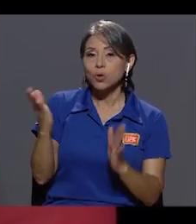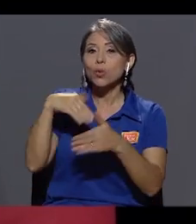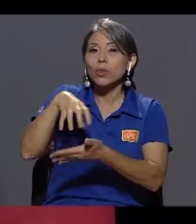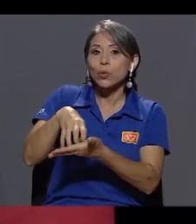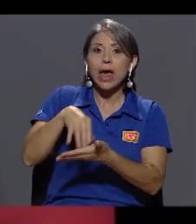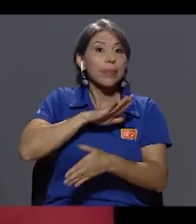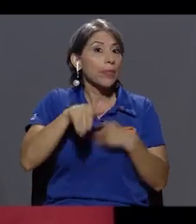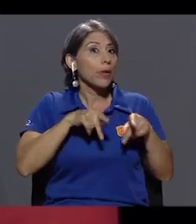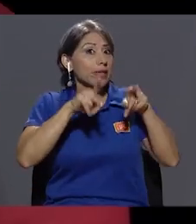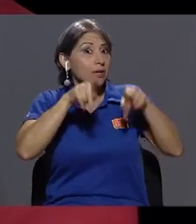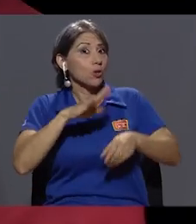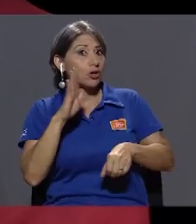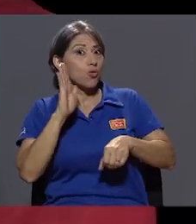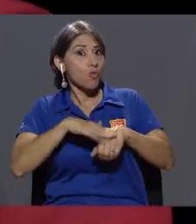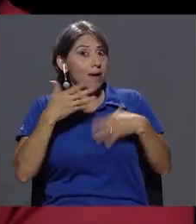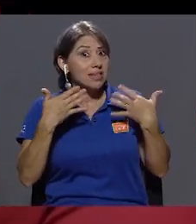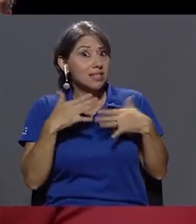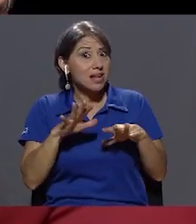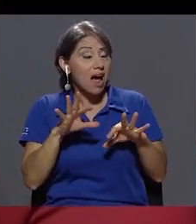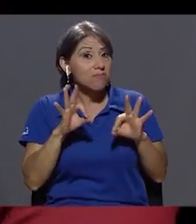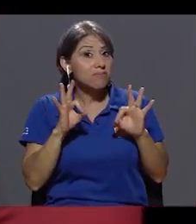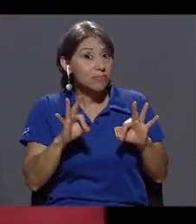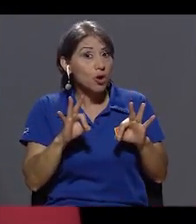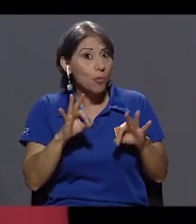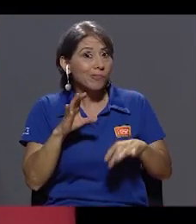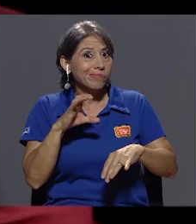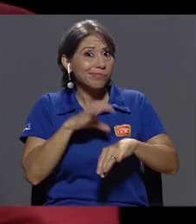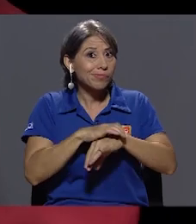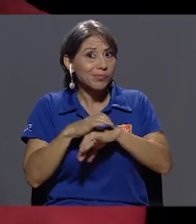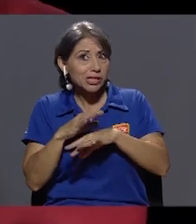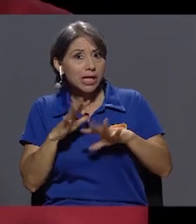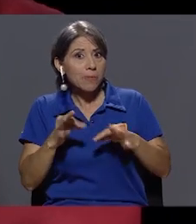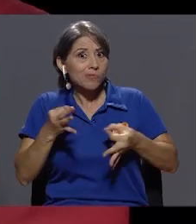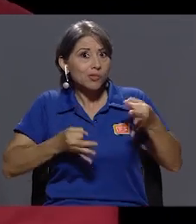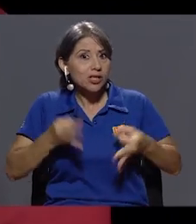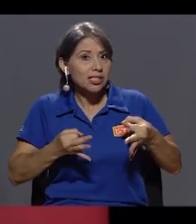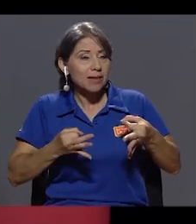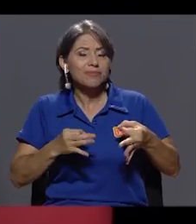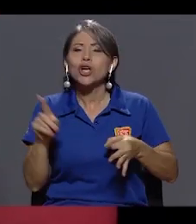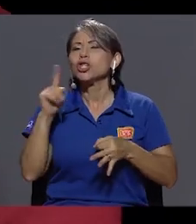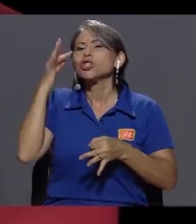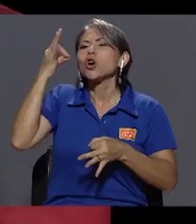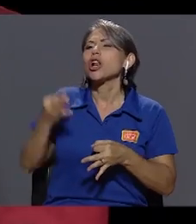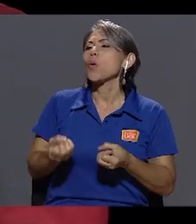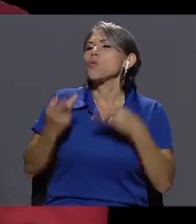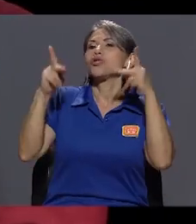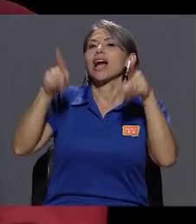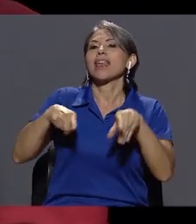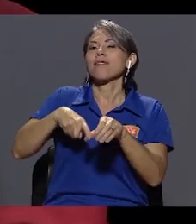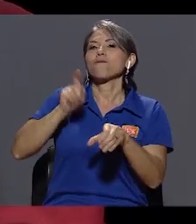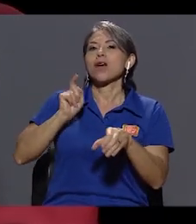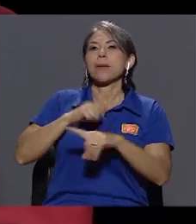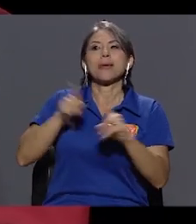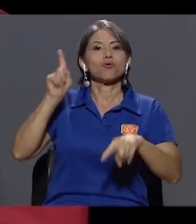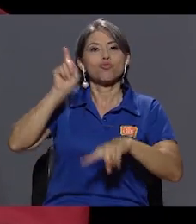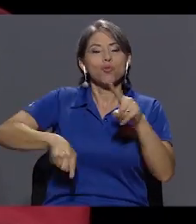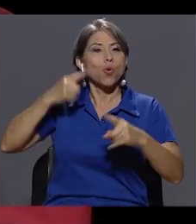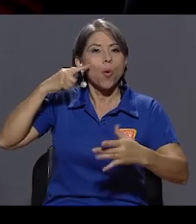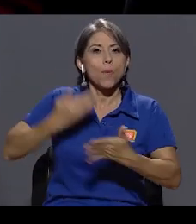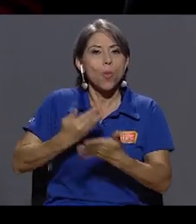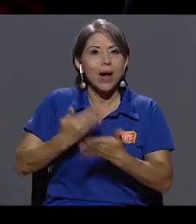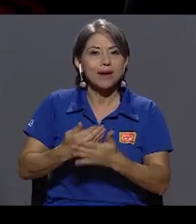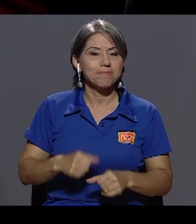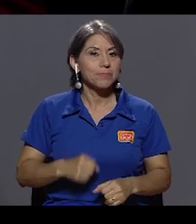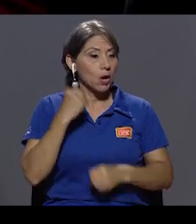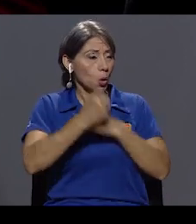pagaron cuentas? Yo creo que mucha gente se quedó afuera. Mucha gente se quedó afuera, pero no se pudo comprobar. ¿Con